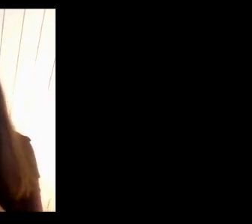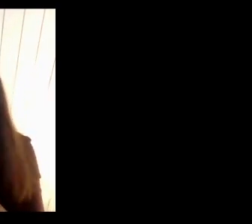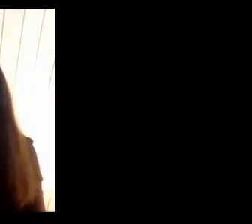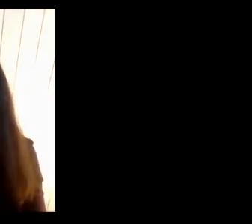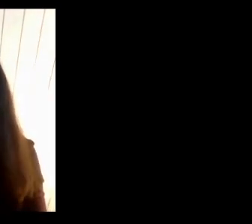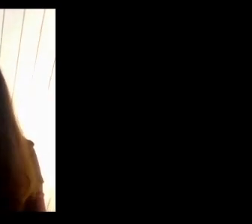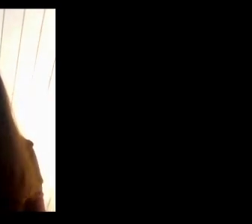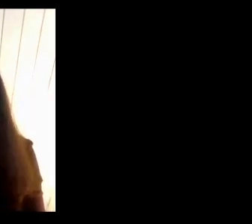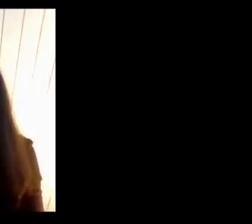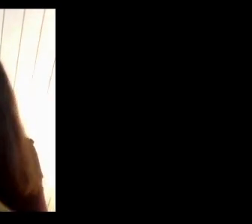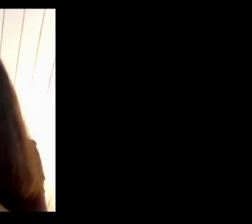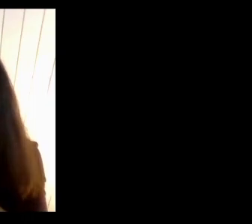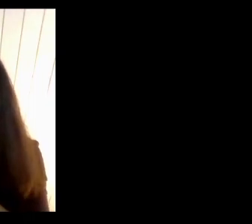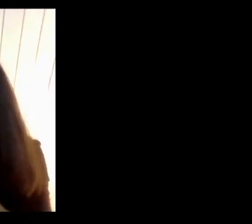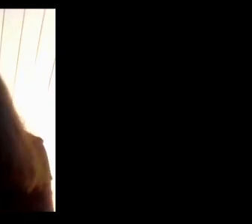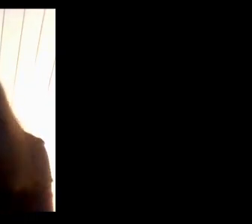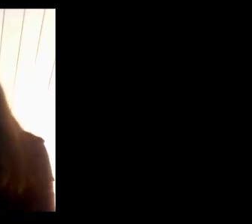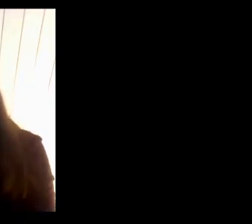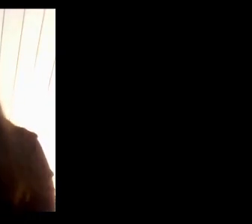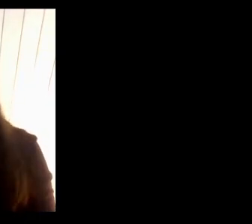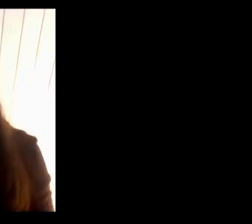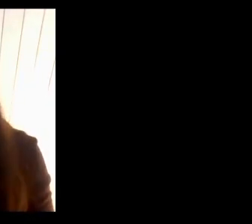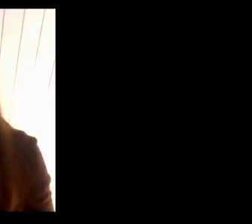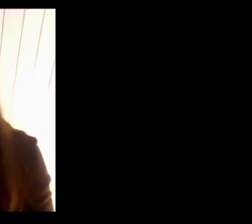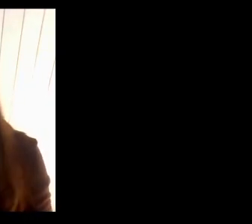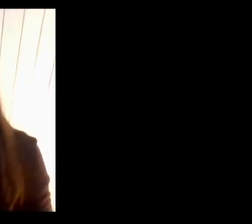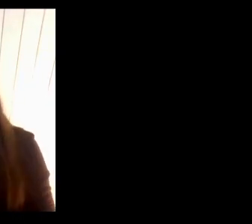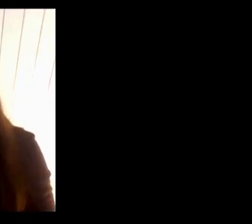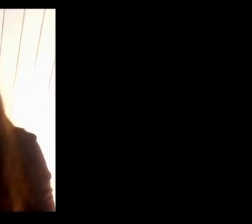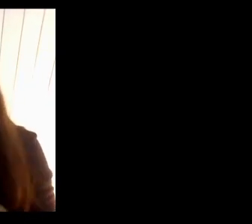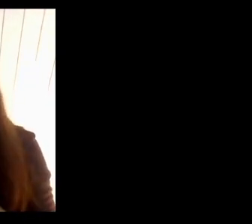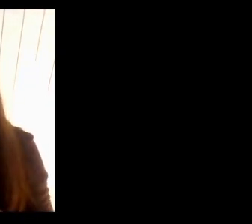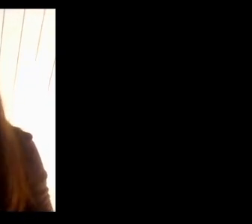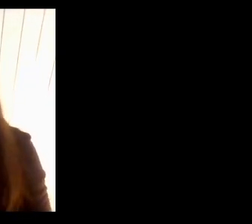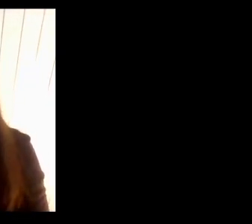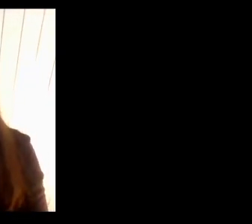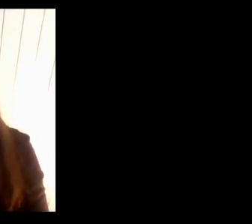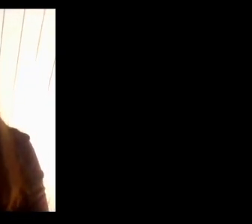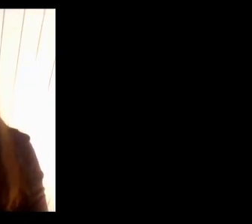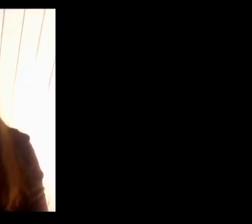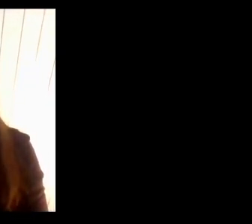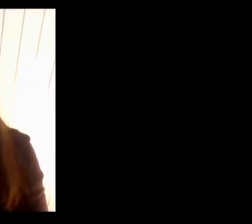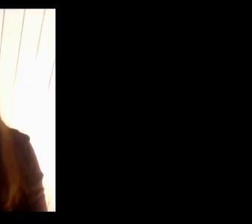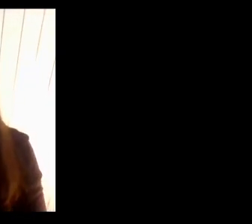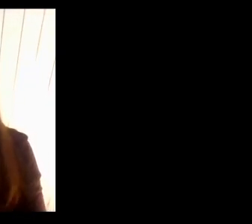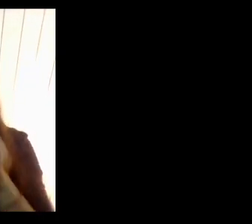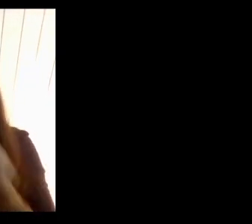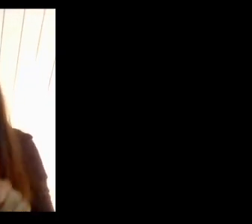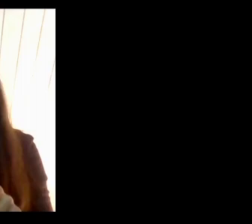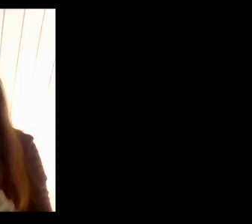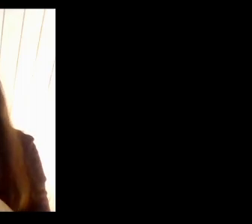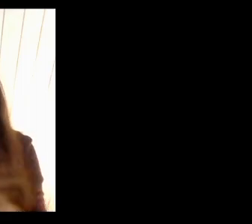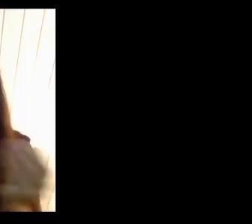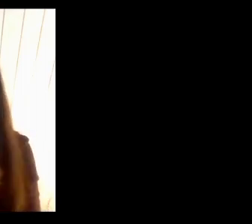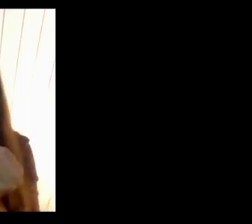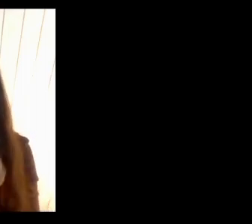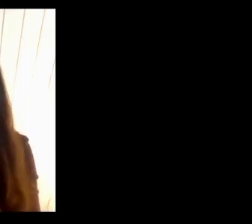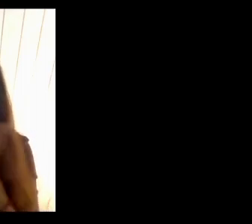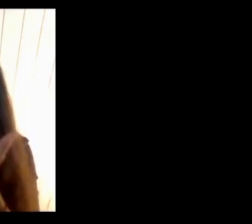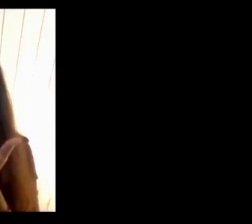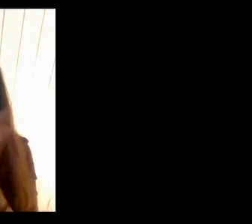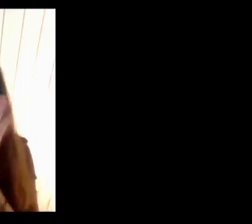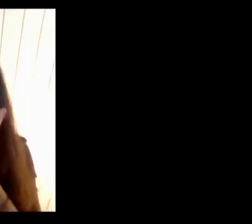Harto en texto En otros países Existen manuales De distintas asignaturas En España Hay harto trabajo De coeducación En